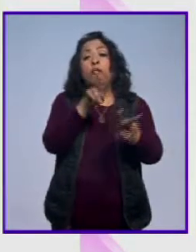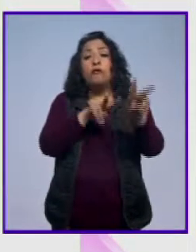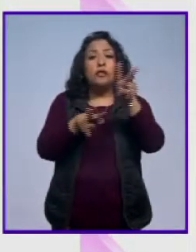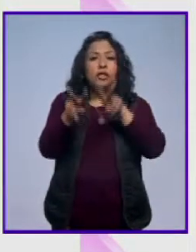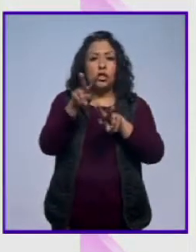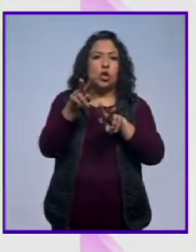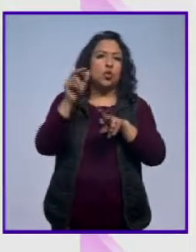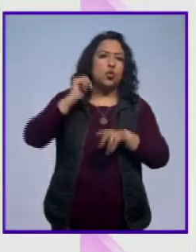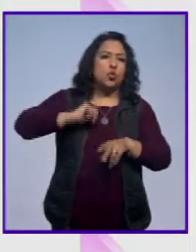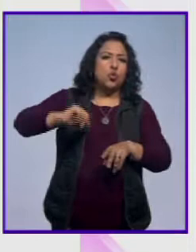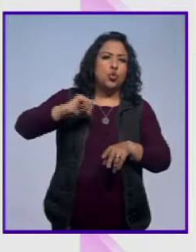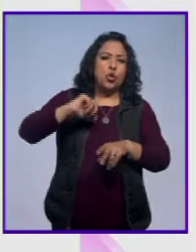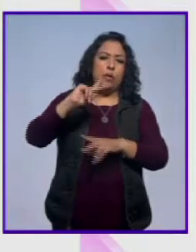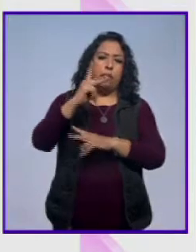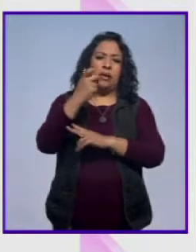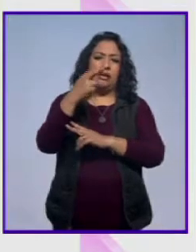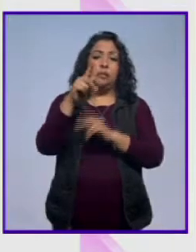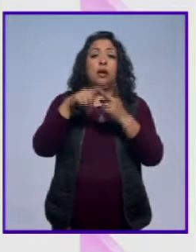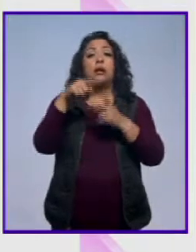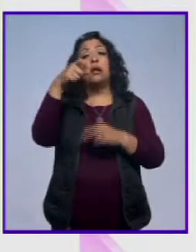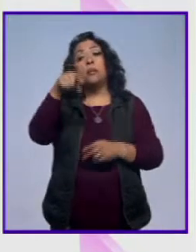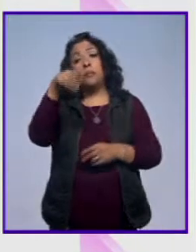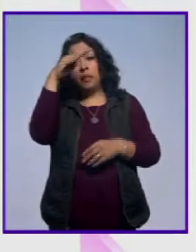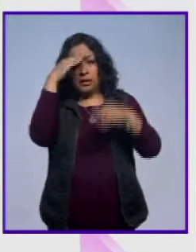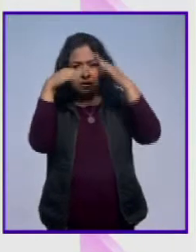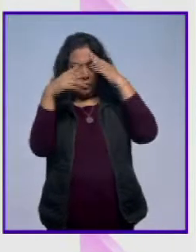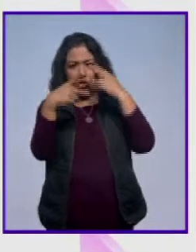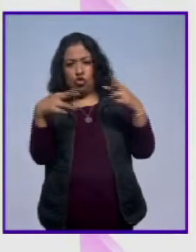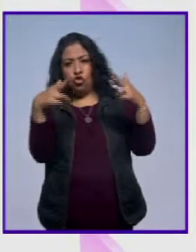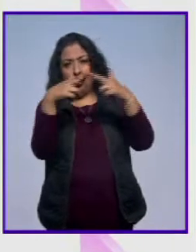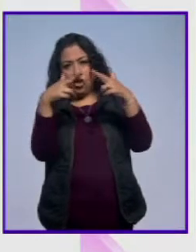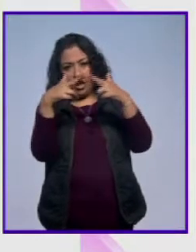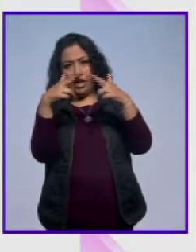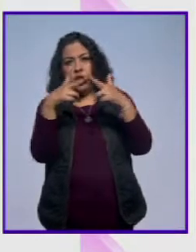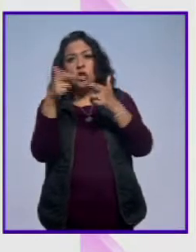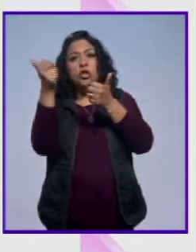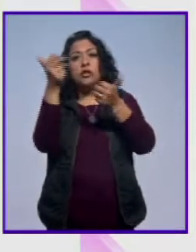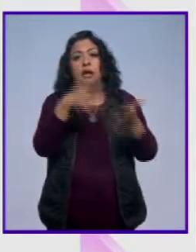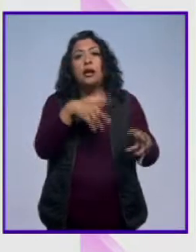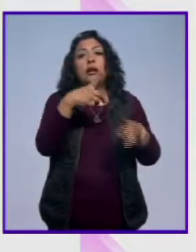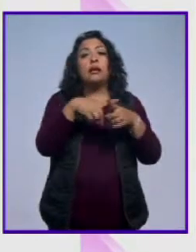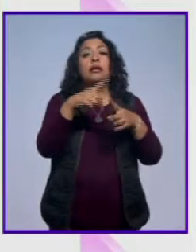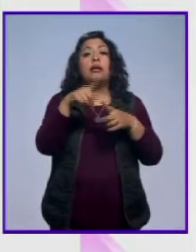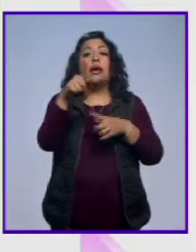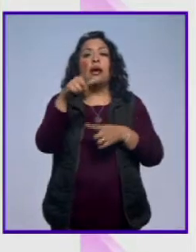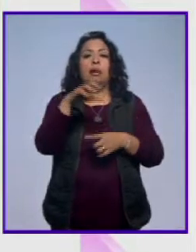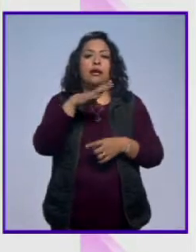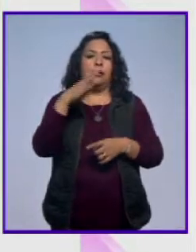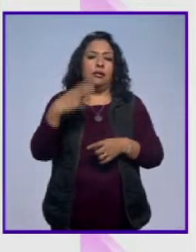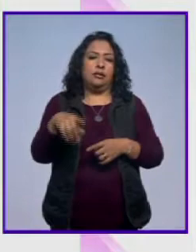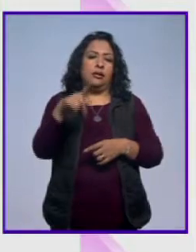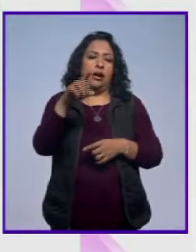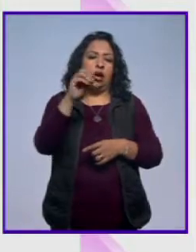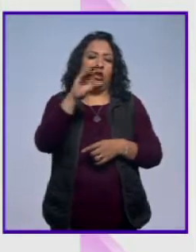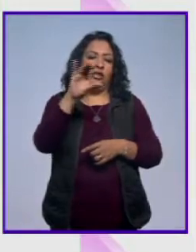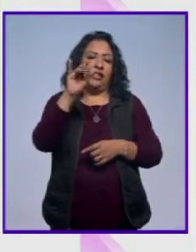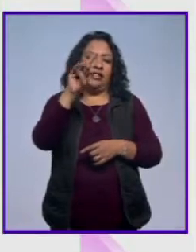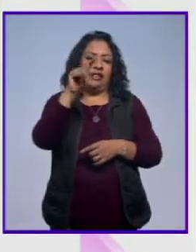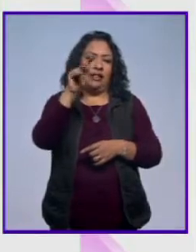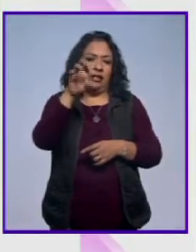del mundo prehispánico y las creencias religiosas venidas del mundo cristiano occidental.